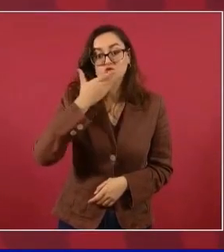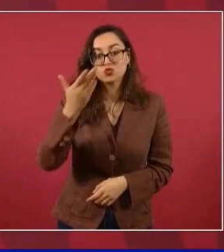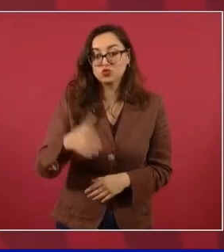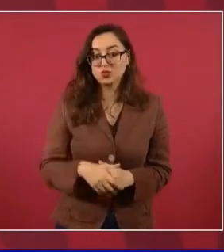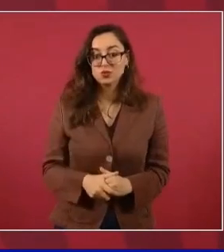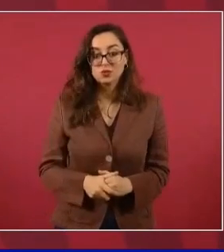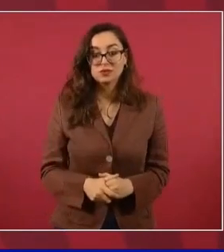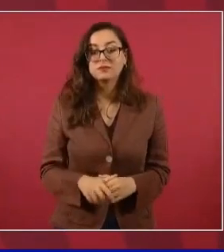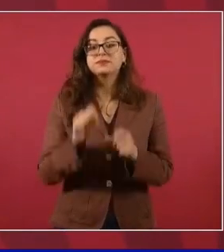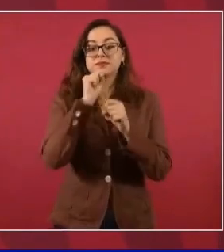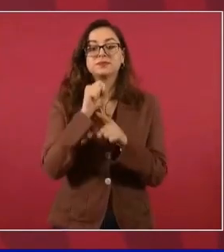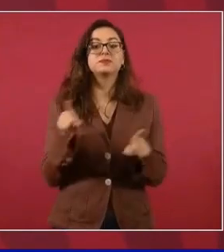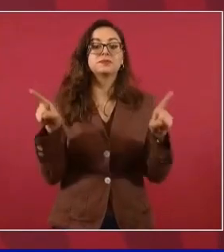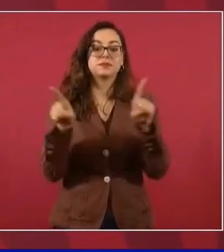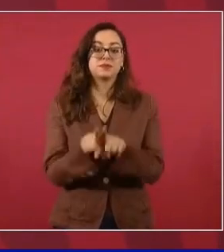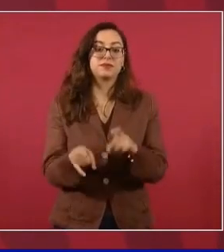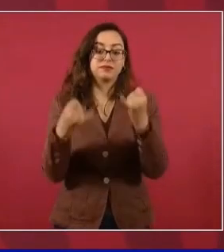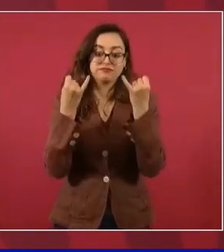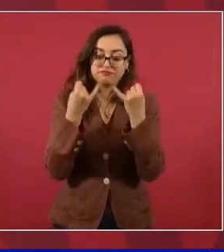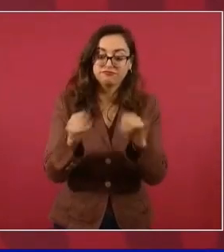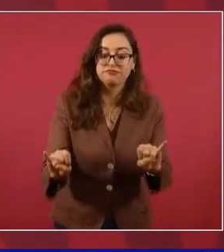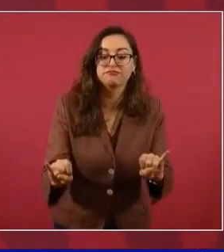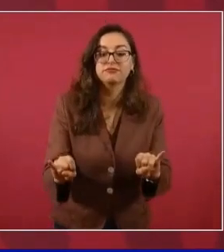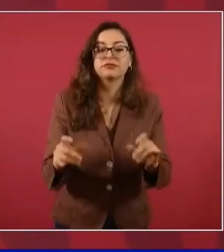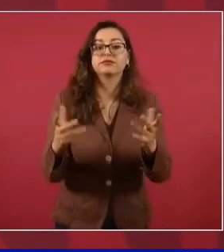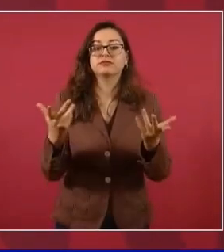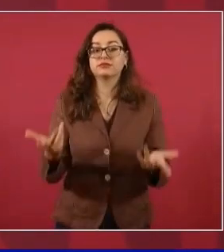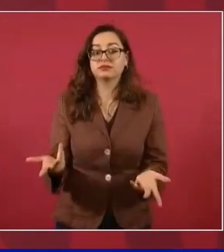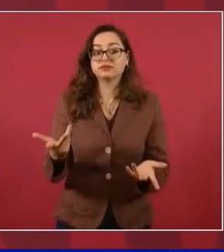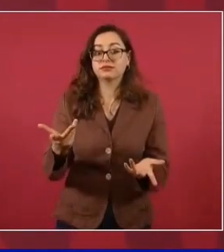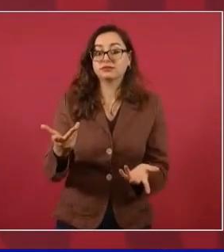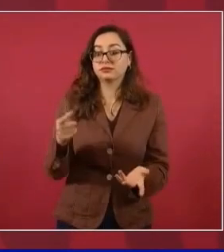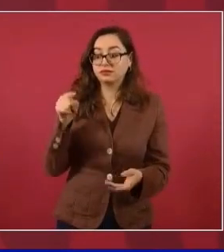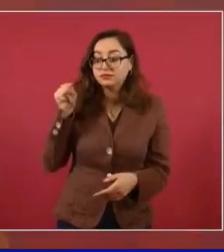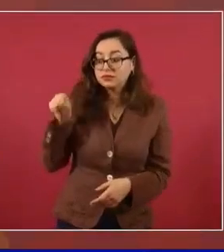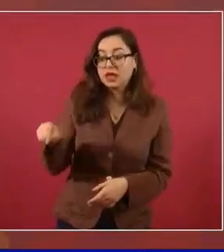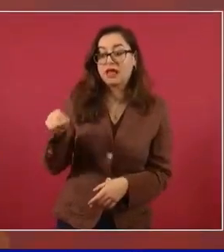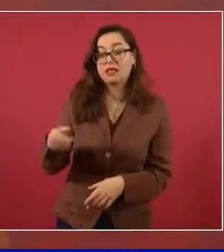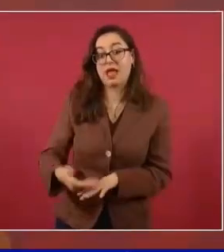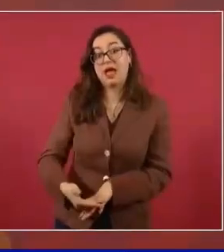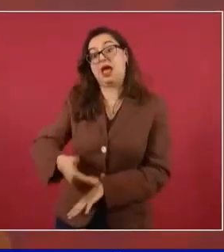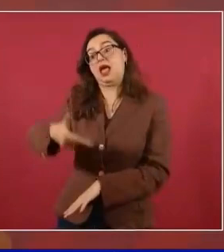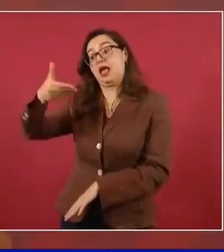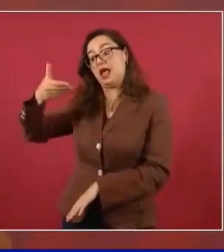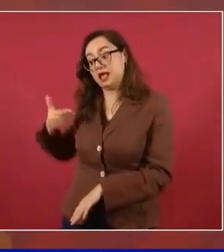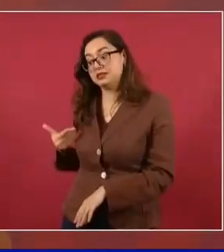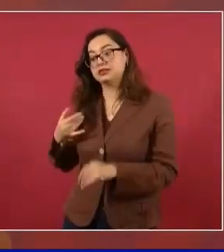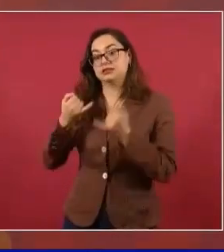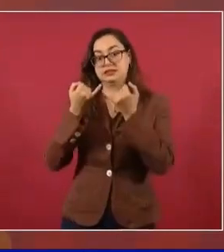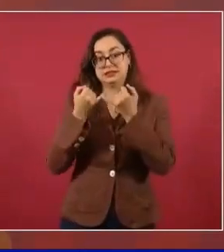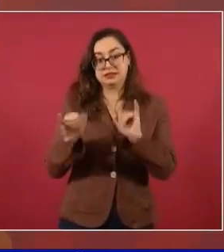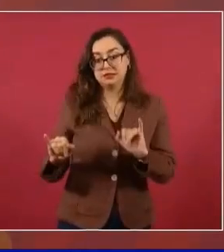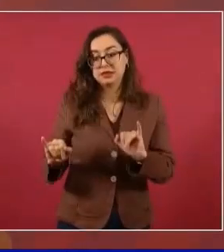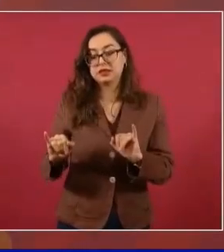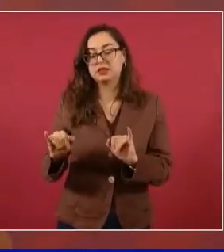rebelde, humanista, proclamó la abolición de la esclavitud